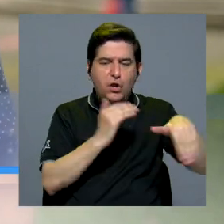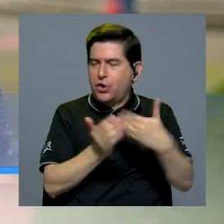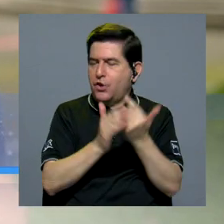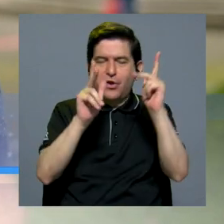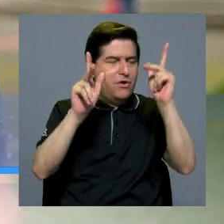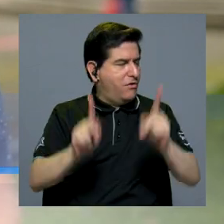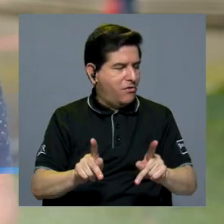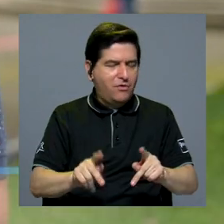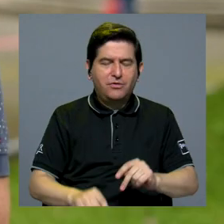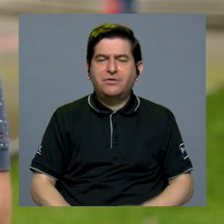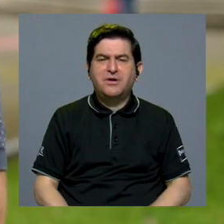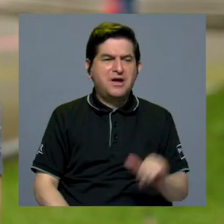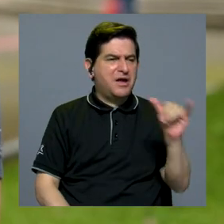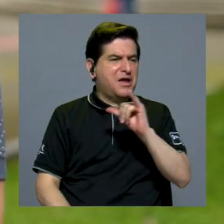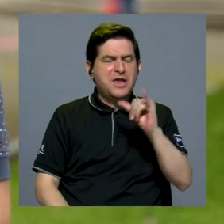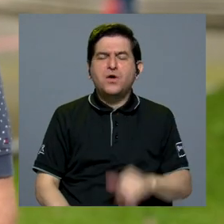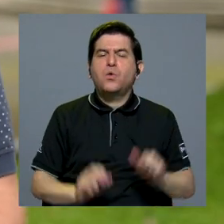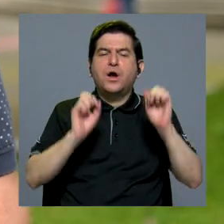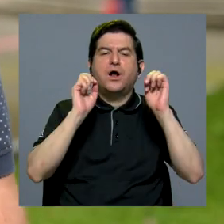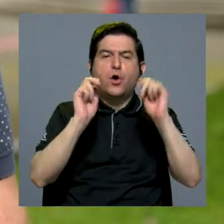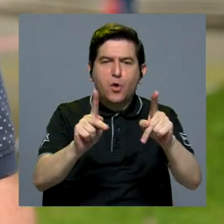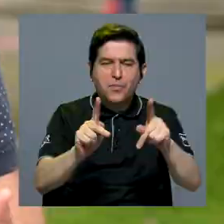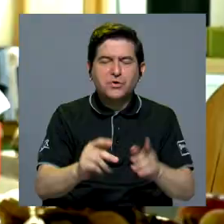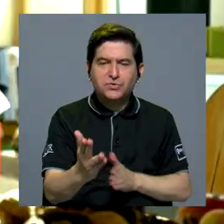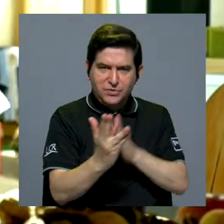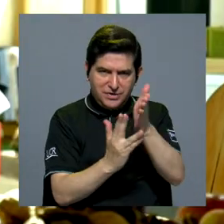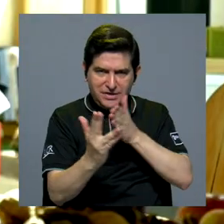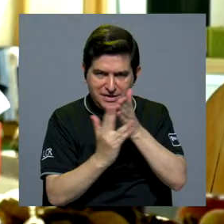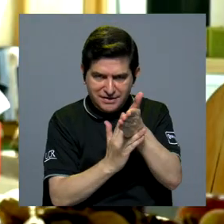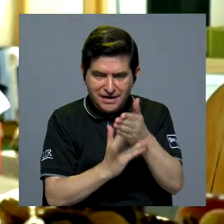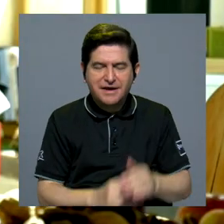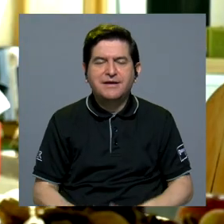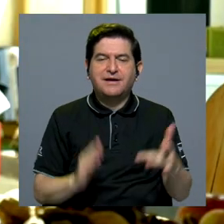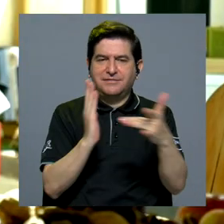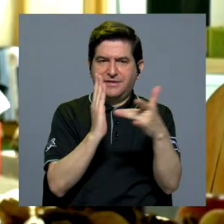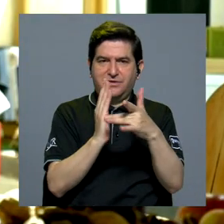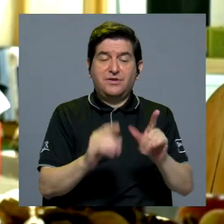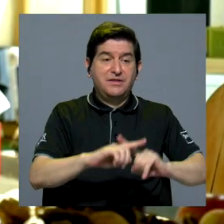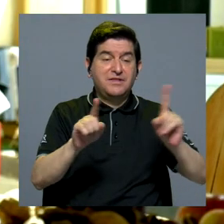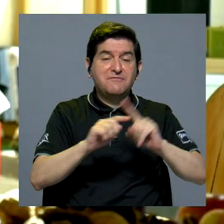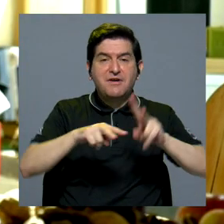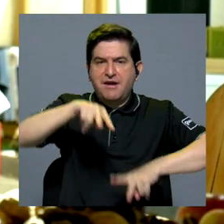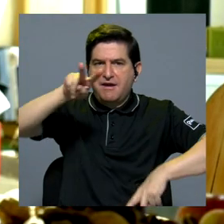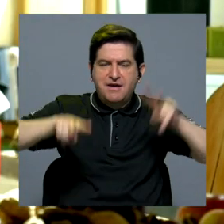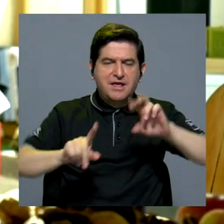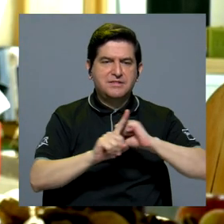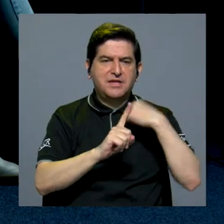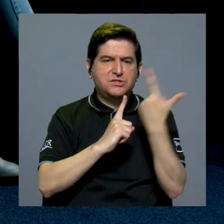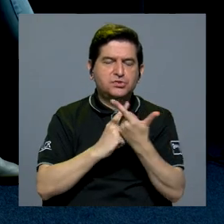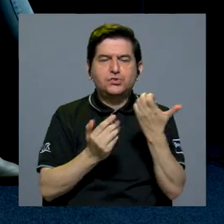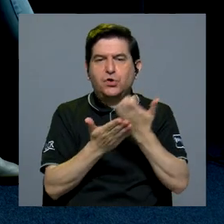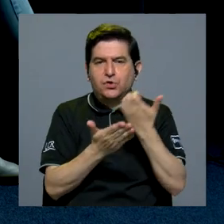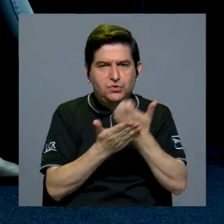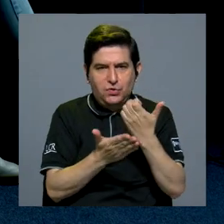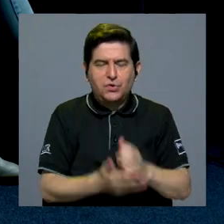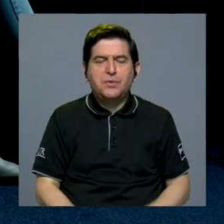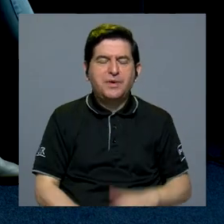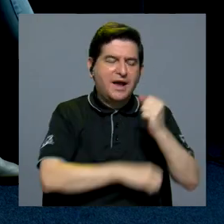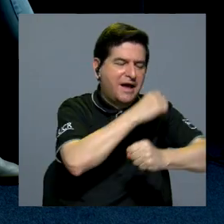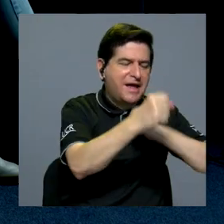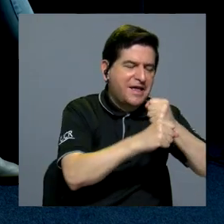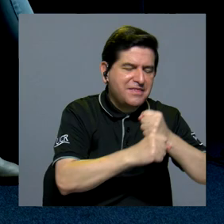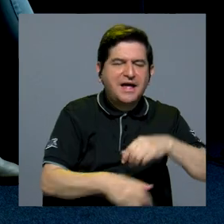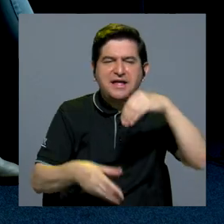personas, no todos los hogares tienen las mismas posibilidades de acceso a la tecnología. Y hay distintas variables socioeconómicas como edad,